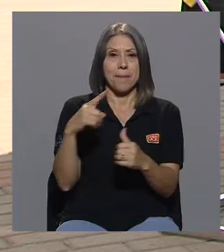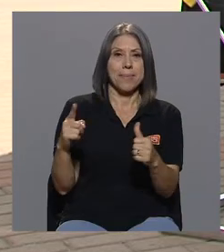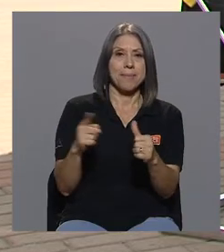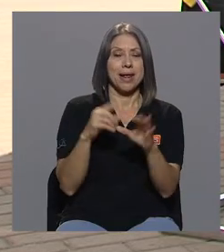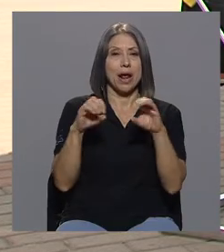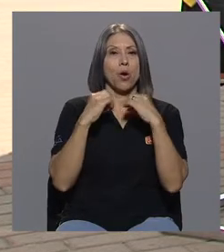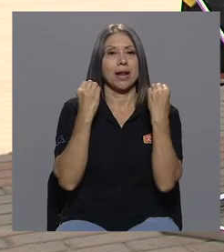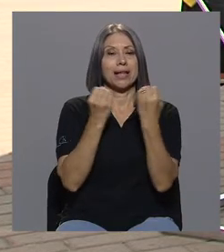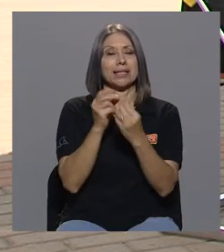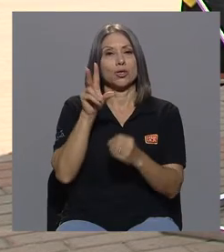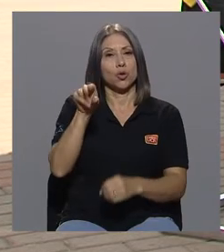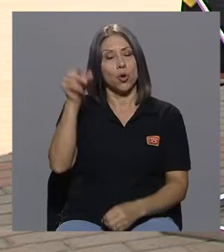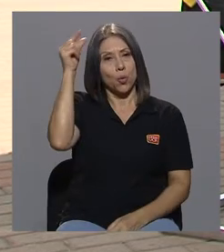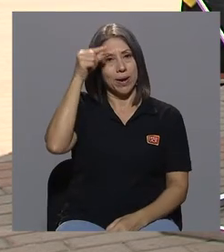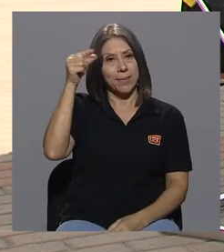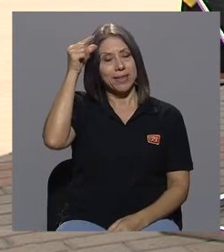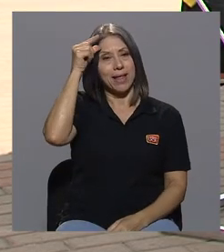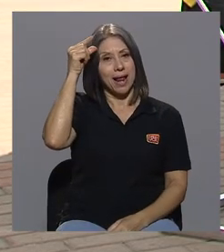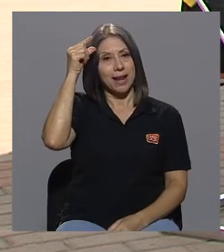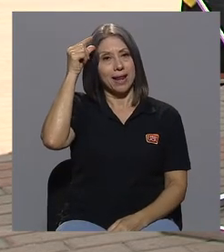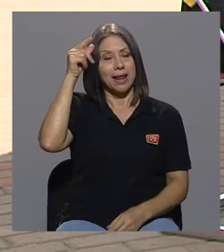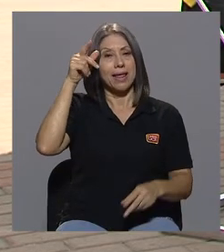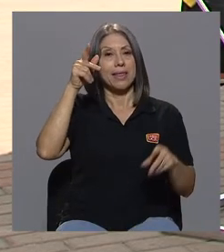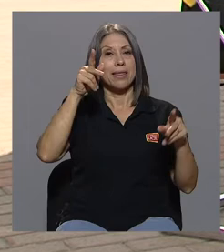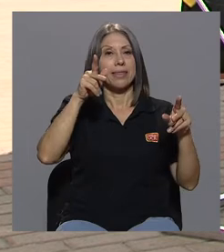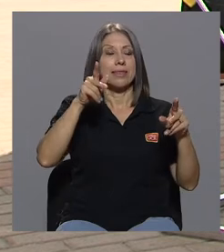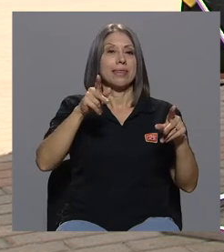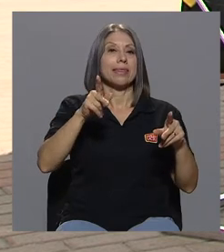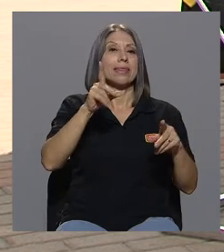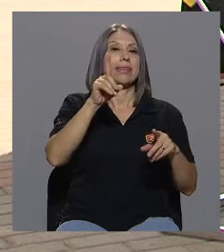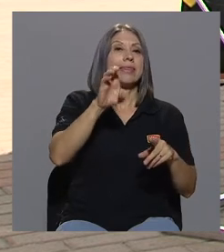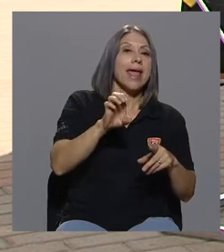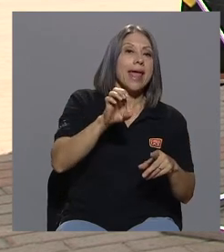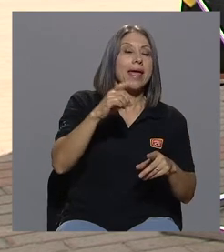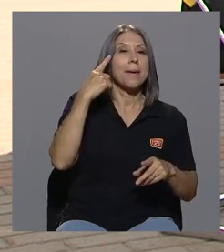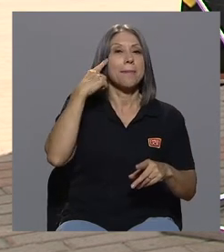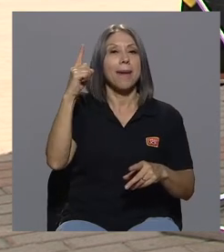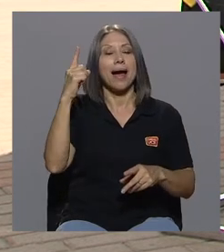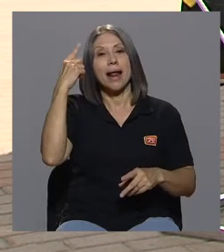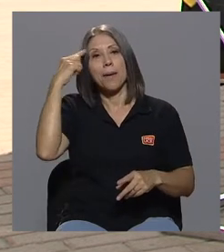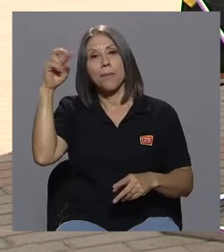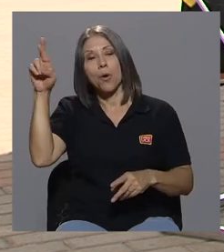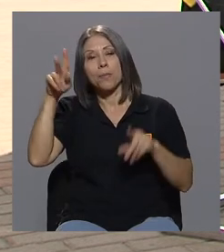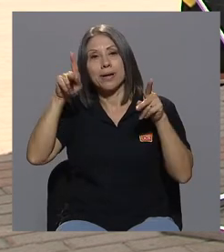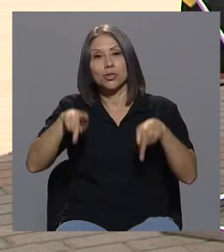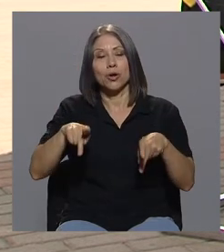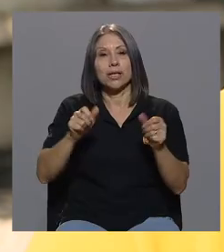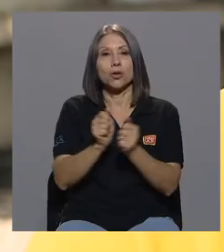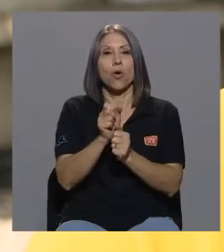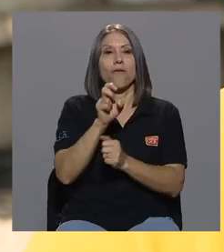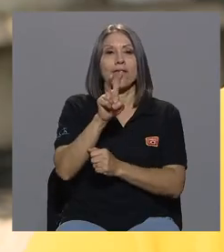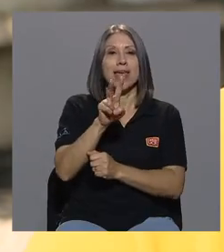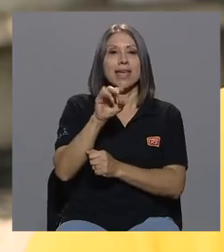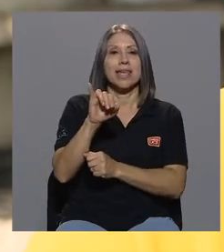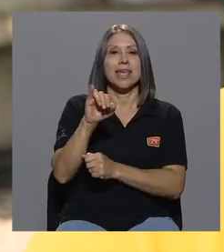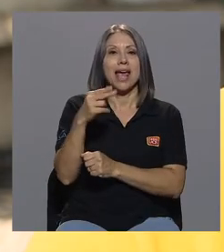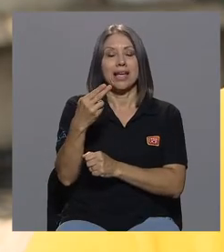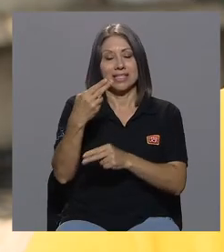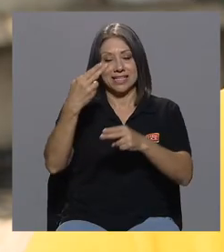gubernamental de para y por personas con VIH que es la asociación cuenta conmigo exactamente